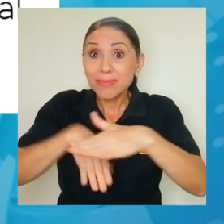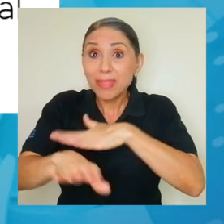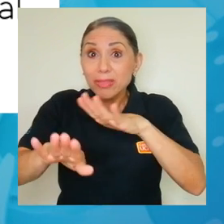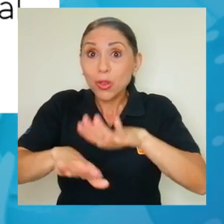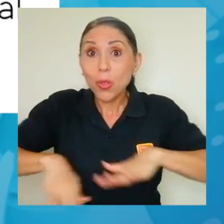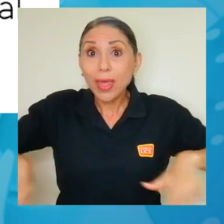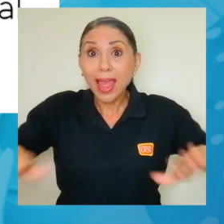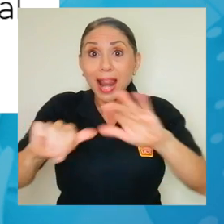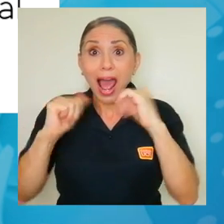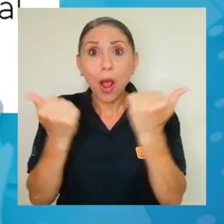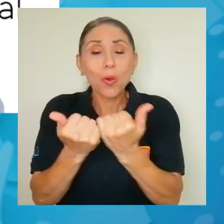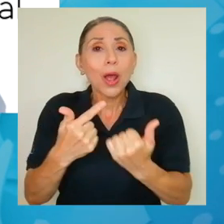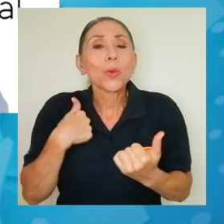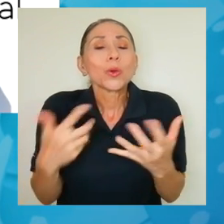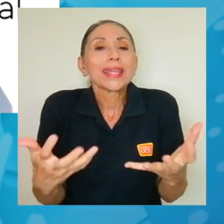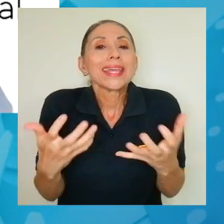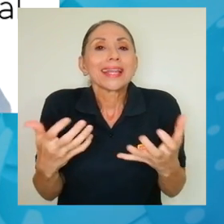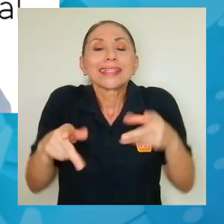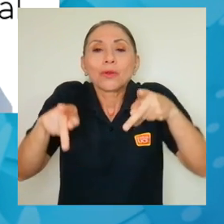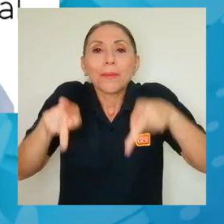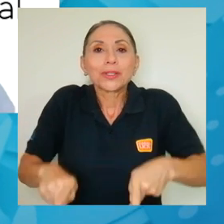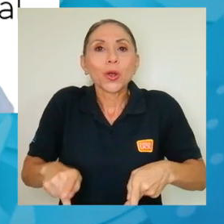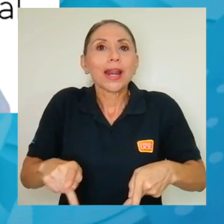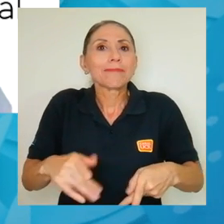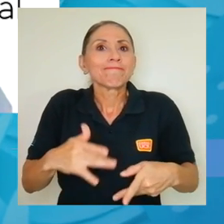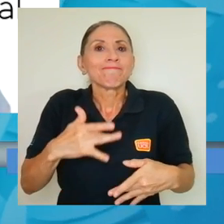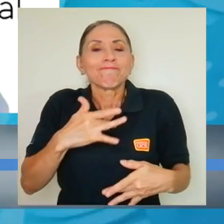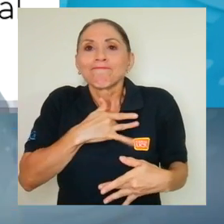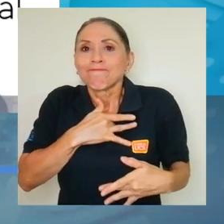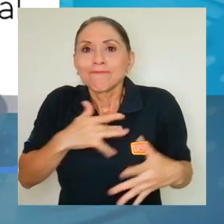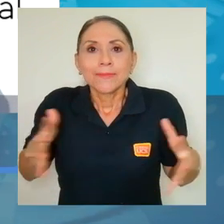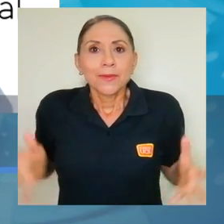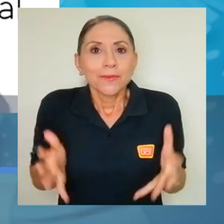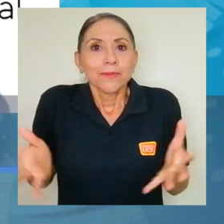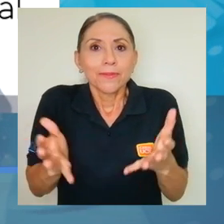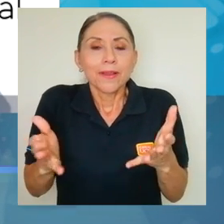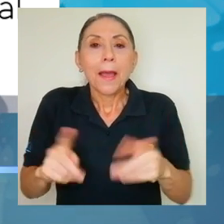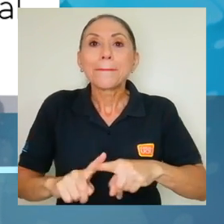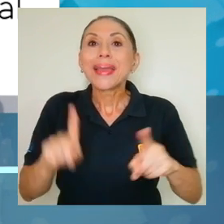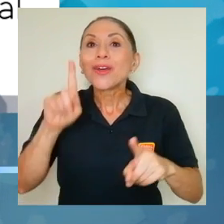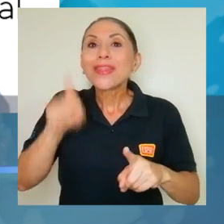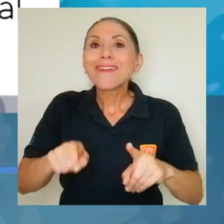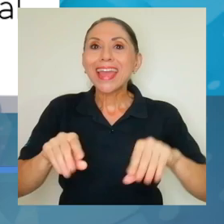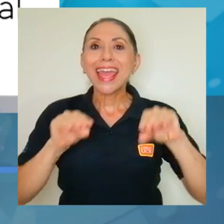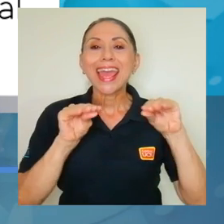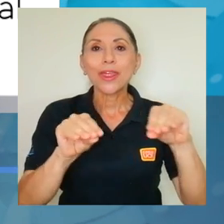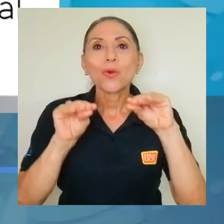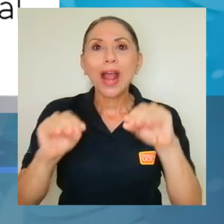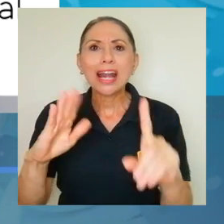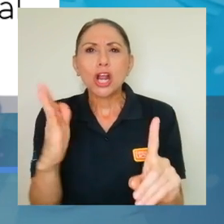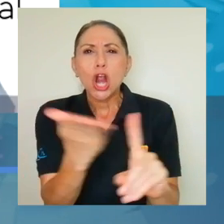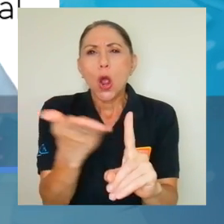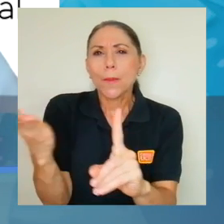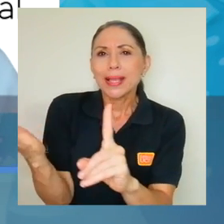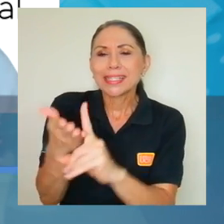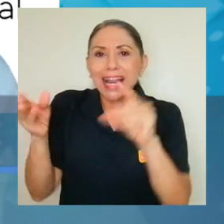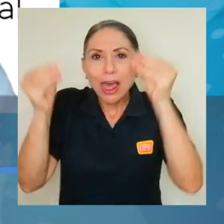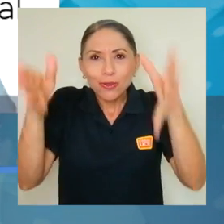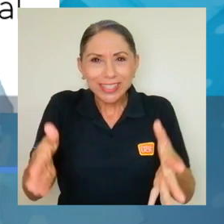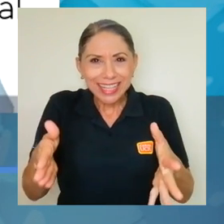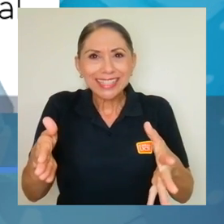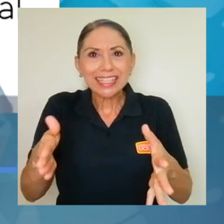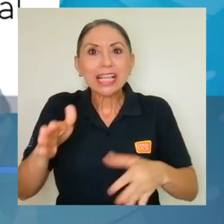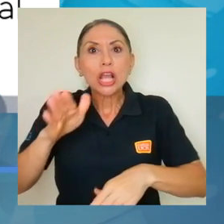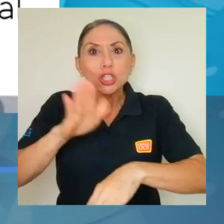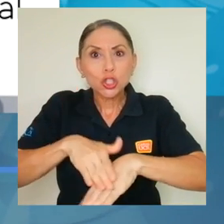una persona motivada, apasionada. Lo malo es que hasta eso hay que educarlo y hay que convencer a muchas personas, a muchos docentes,